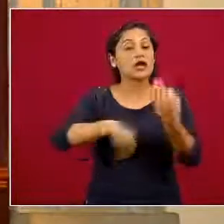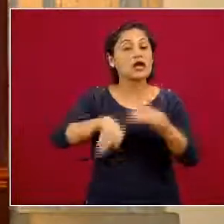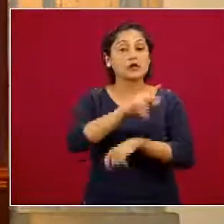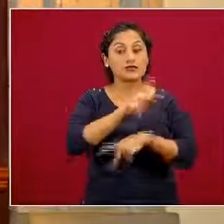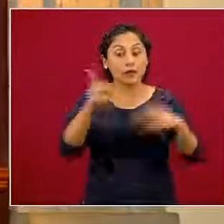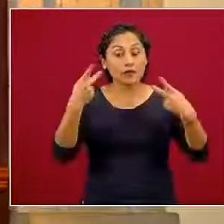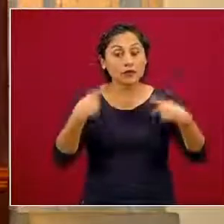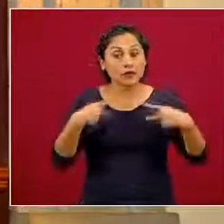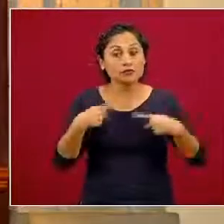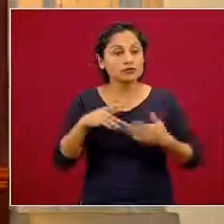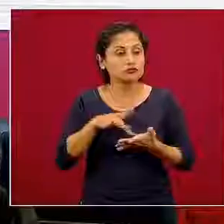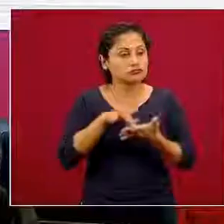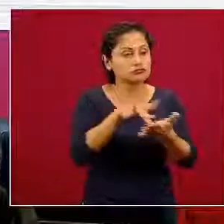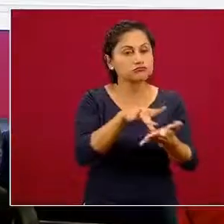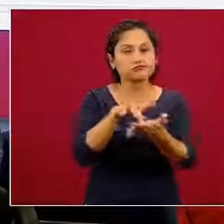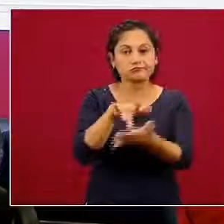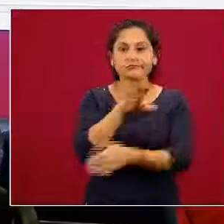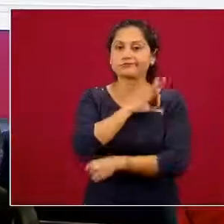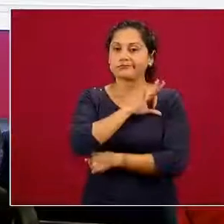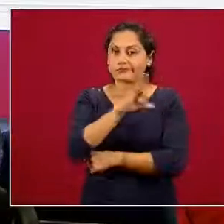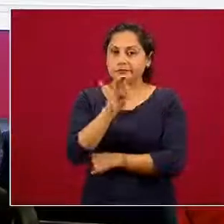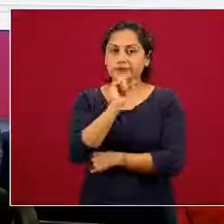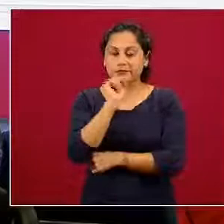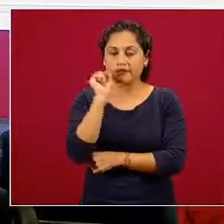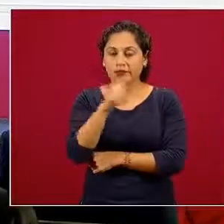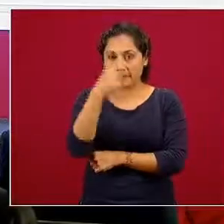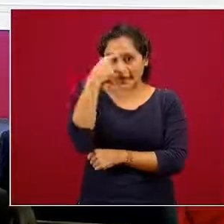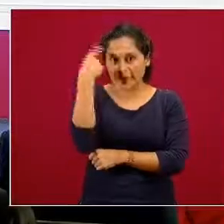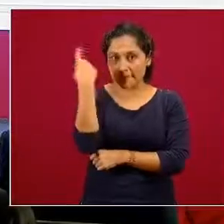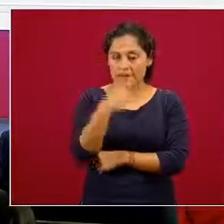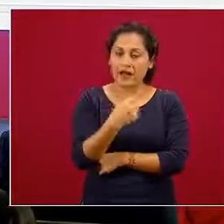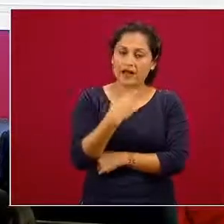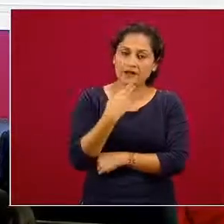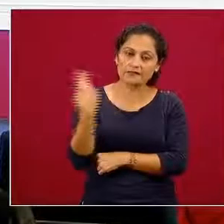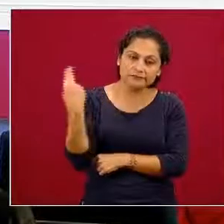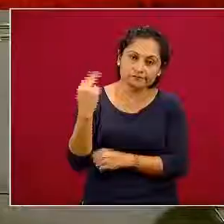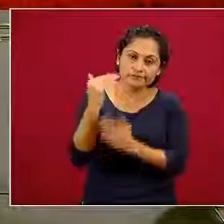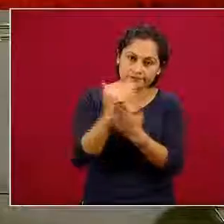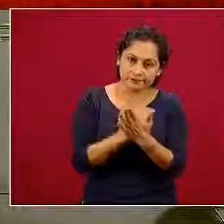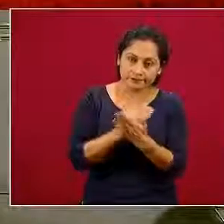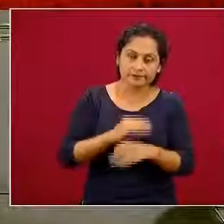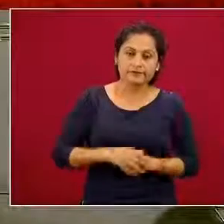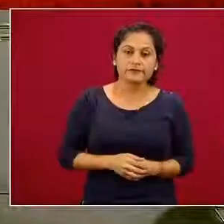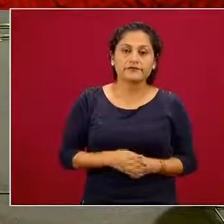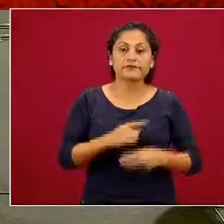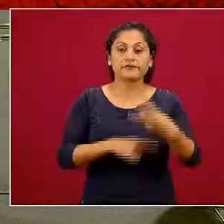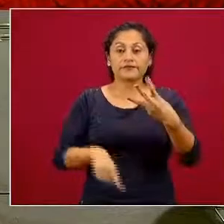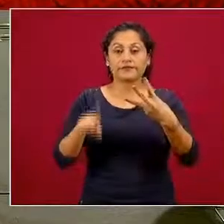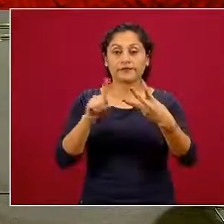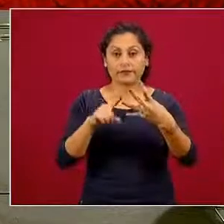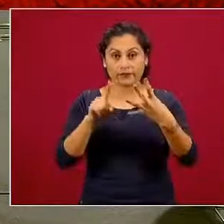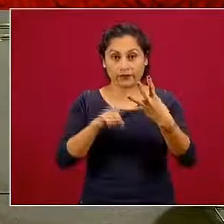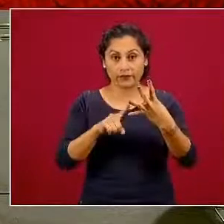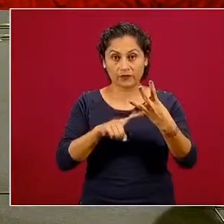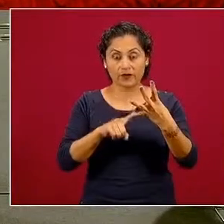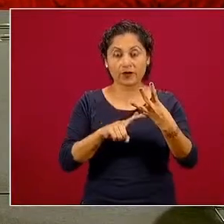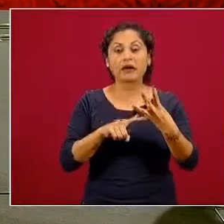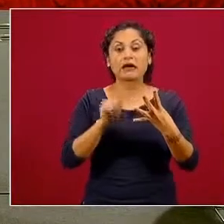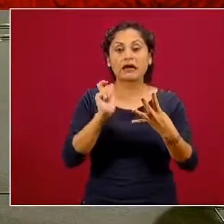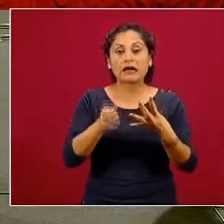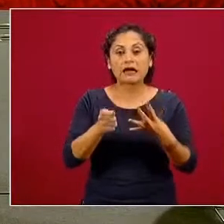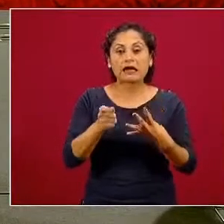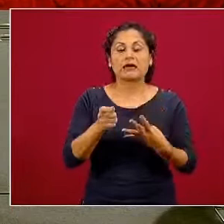acciones para, digamos, que disminuir esta tasa. El cuarto componente es la ejecución.